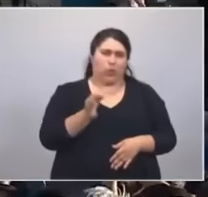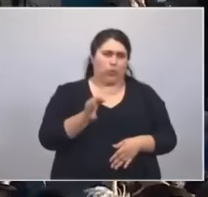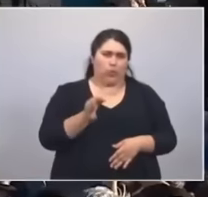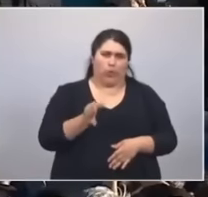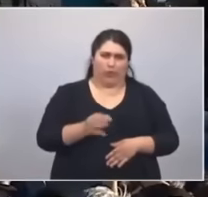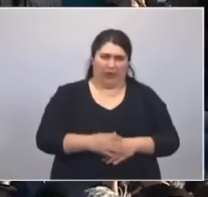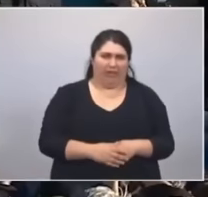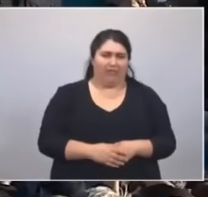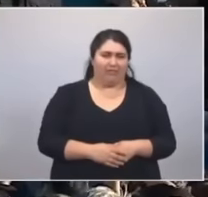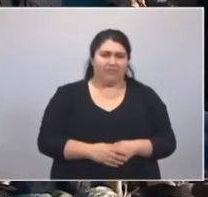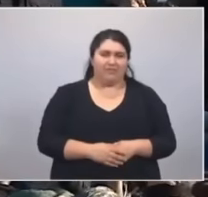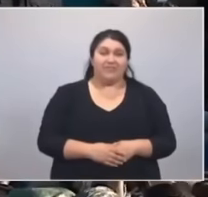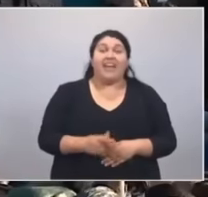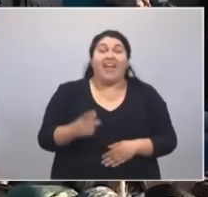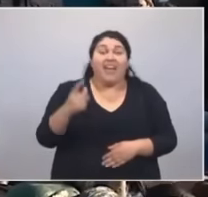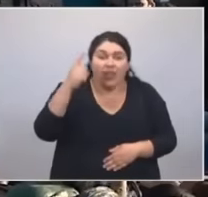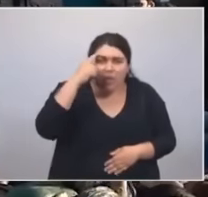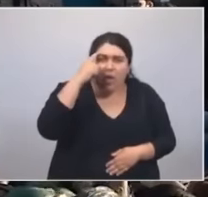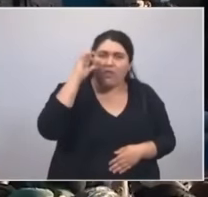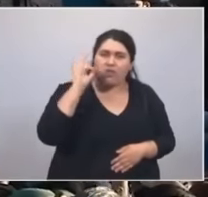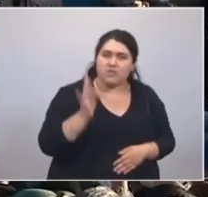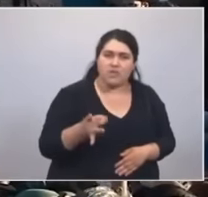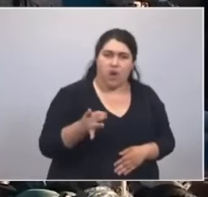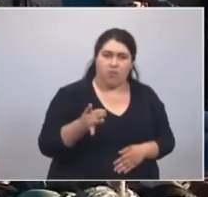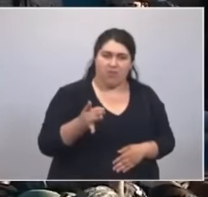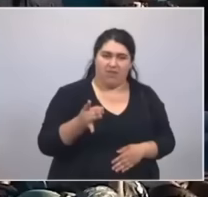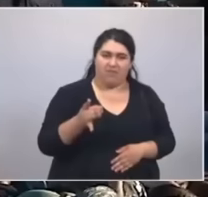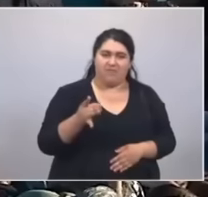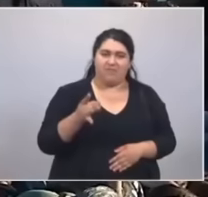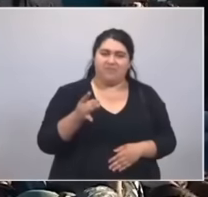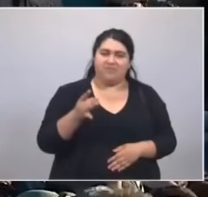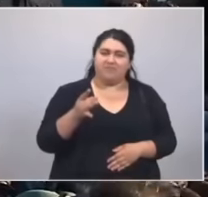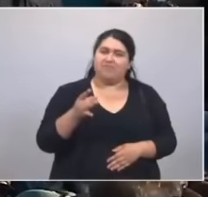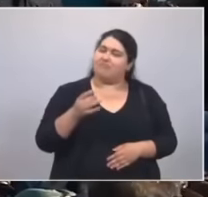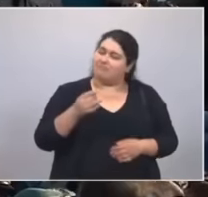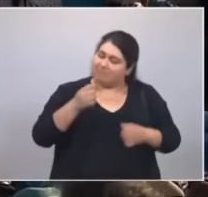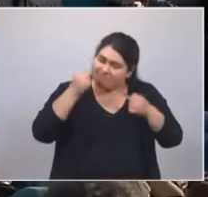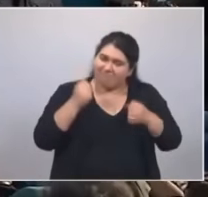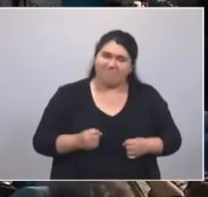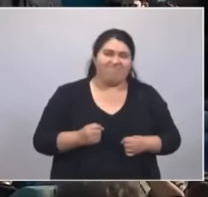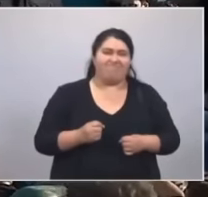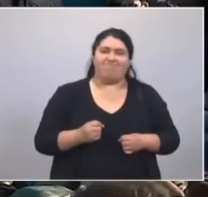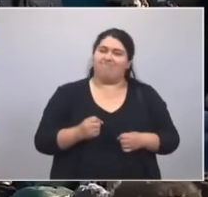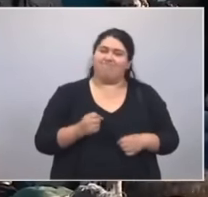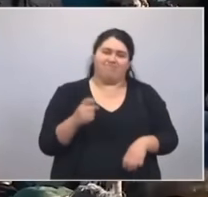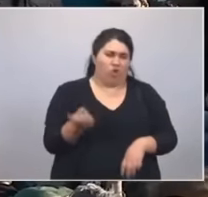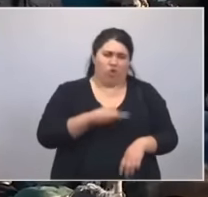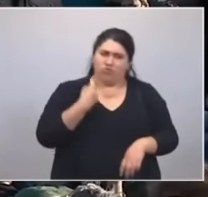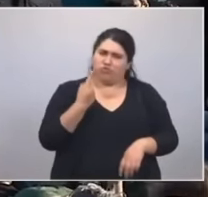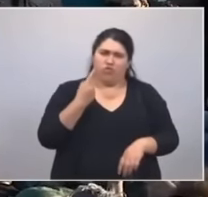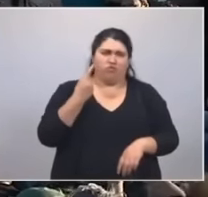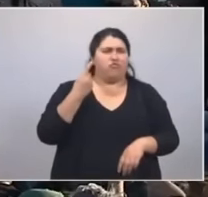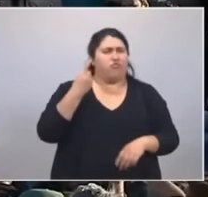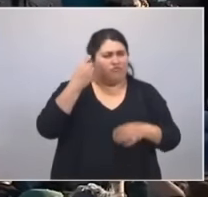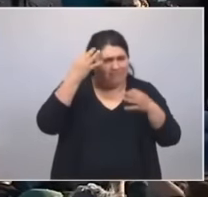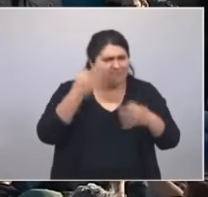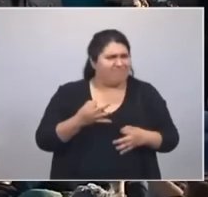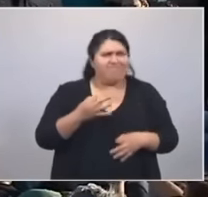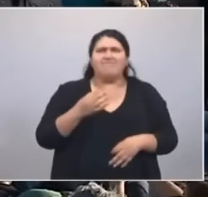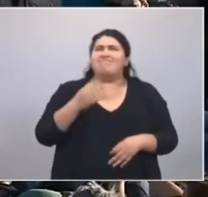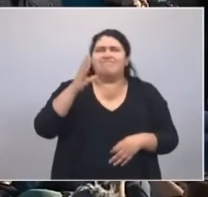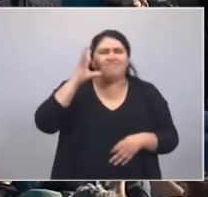el 10 de diciembre, haciendo honor a aquella manda